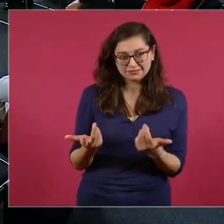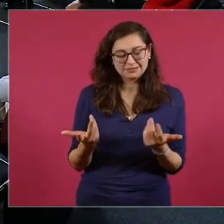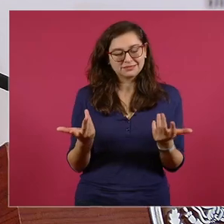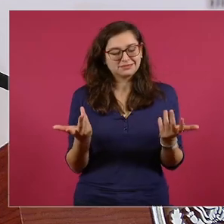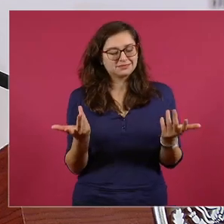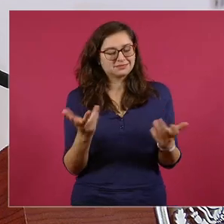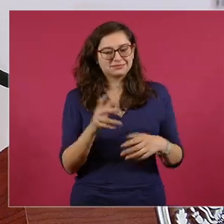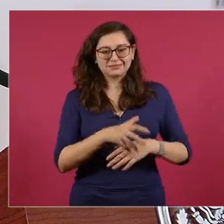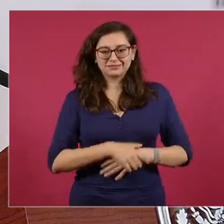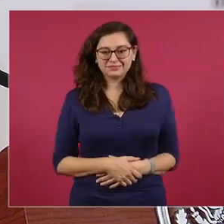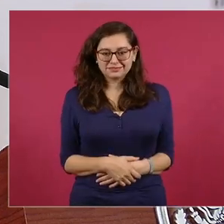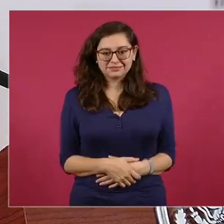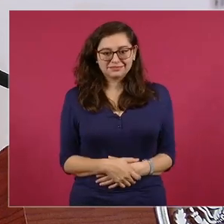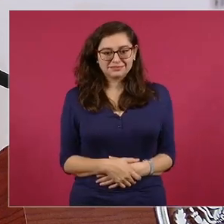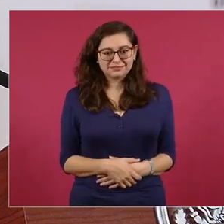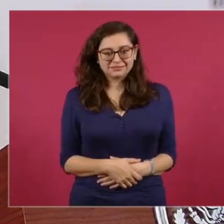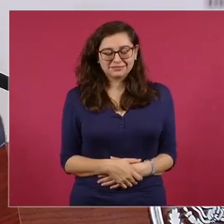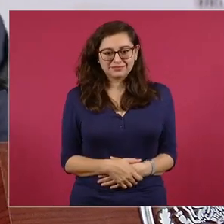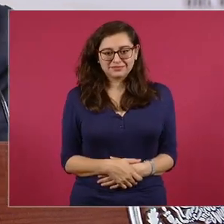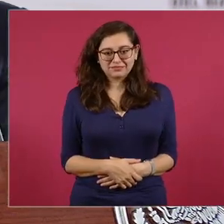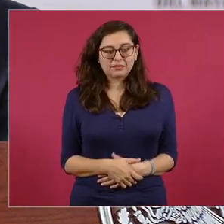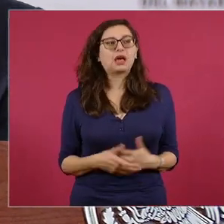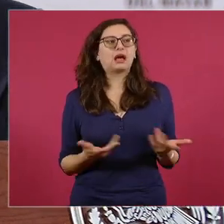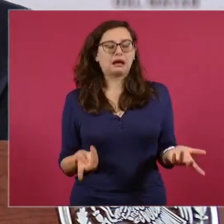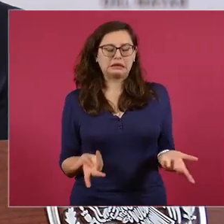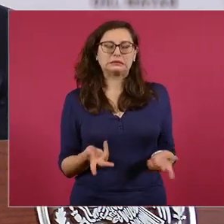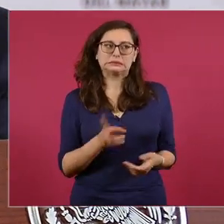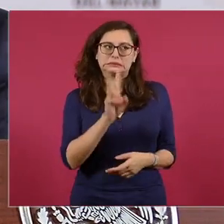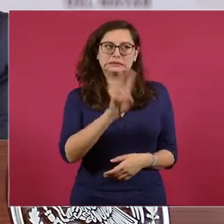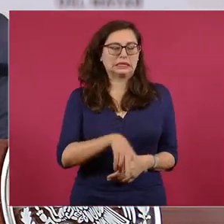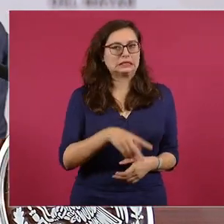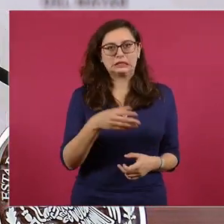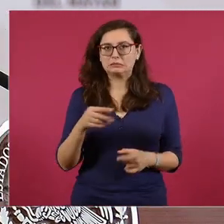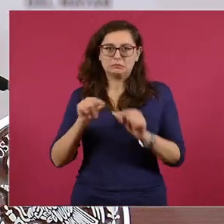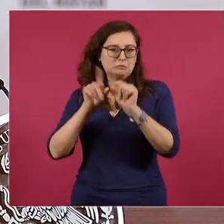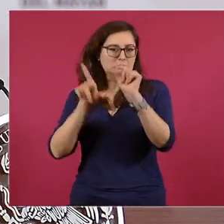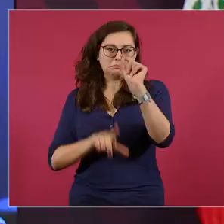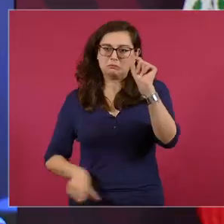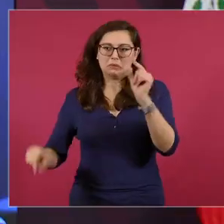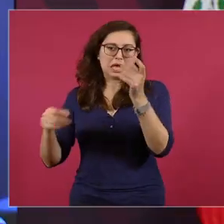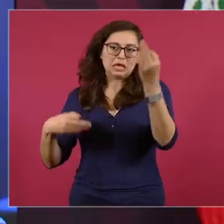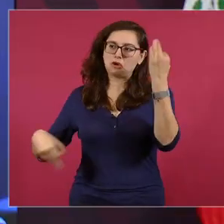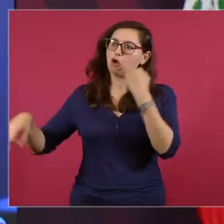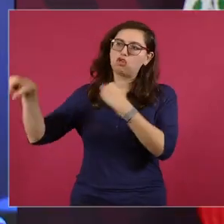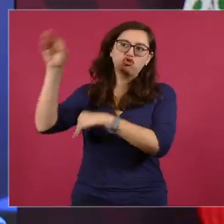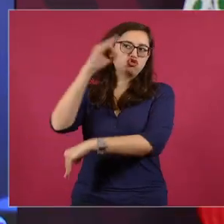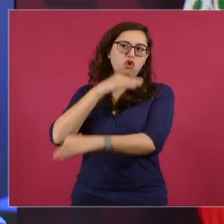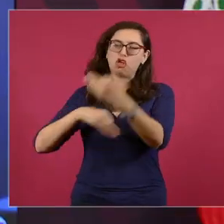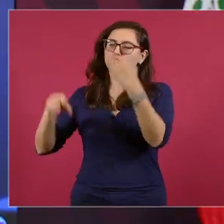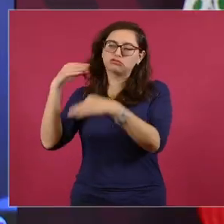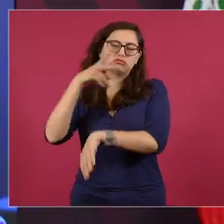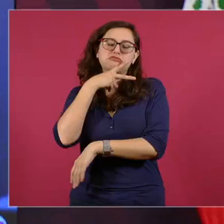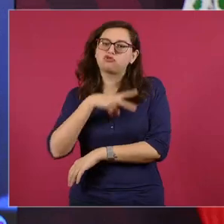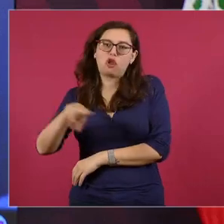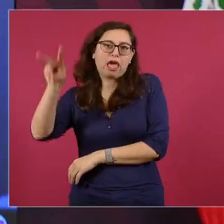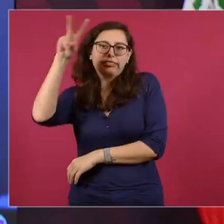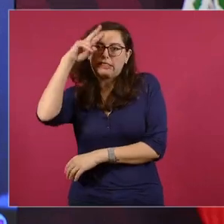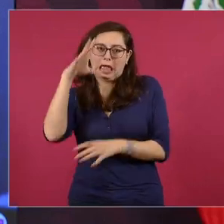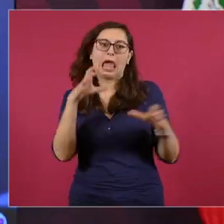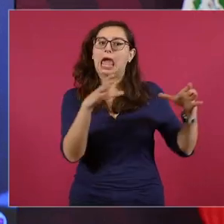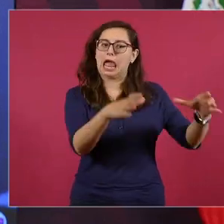este somos todos muy ignorantes pues